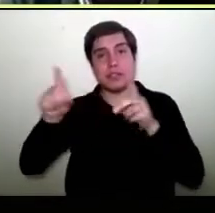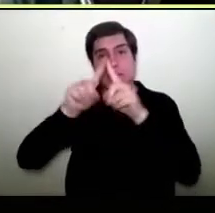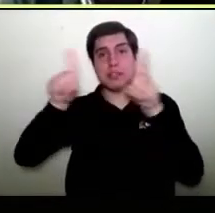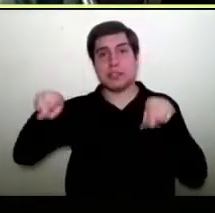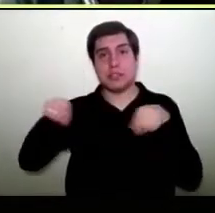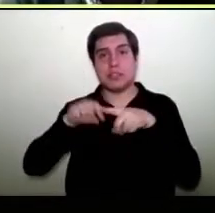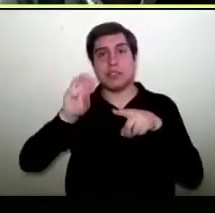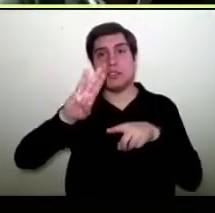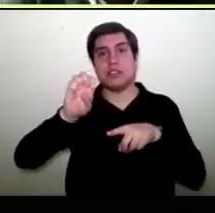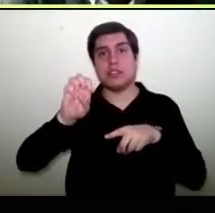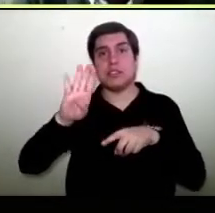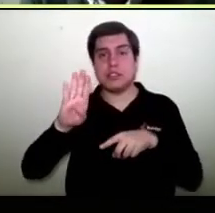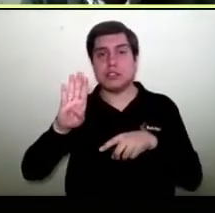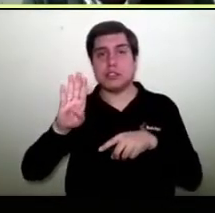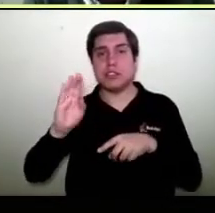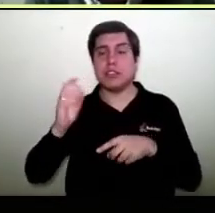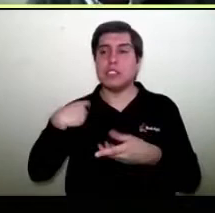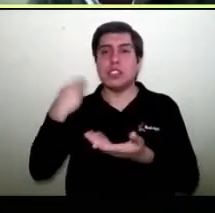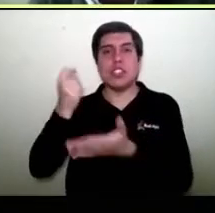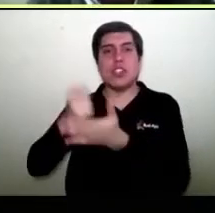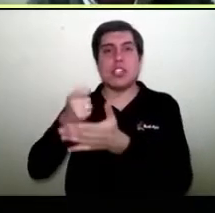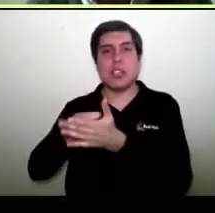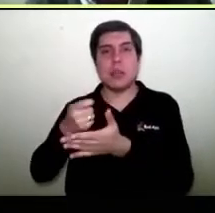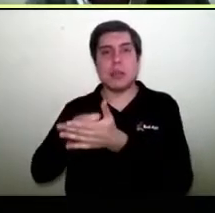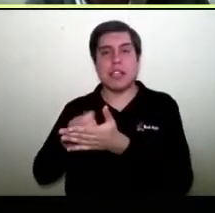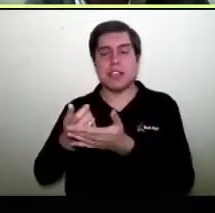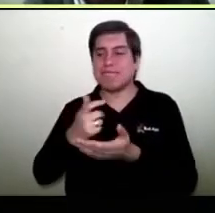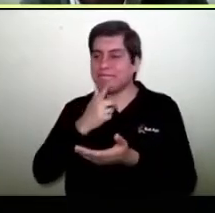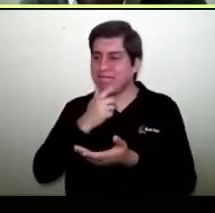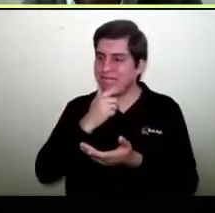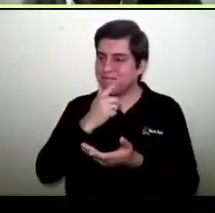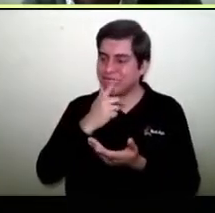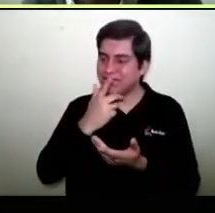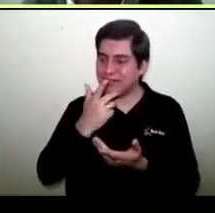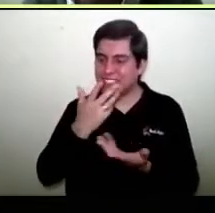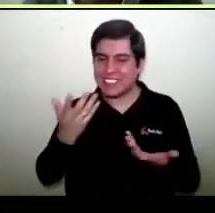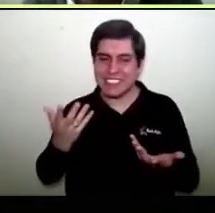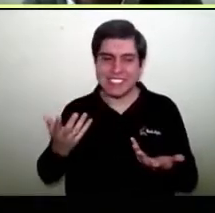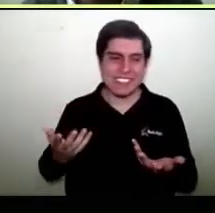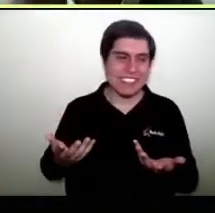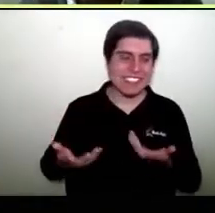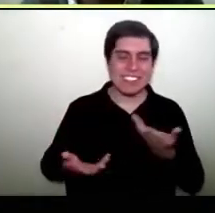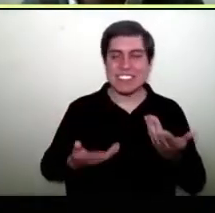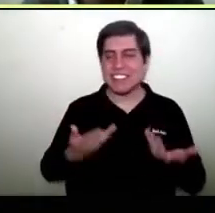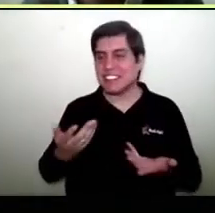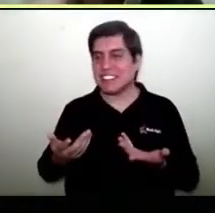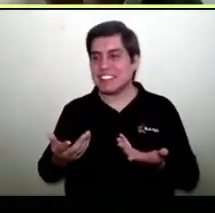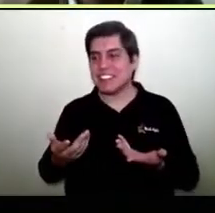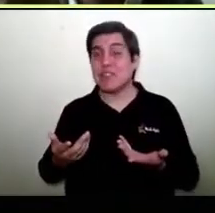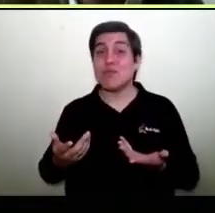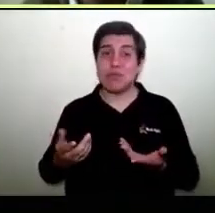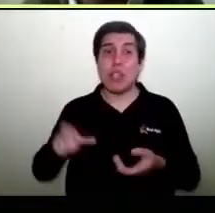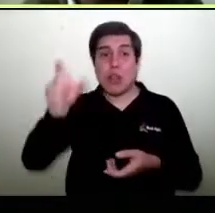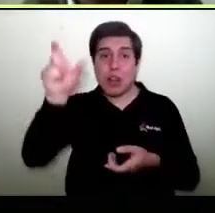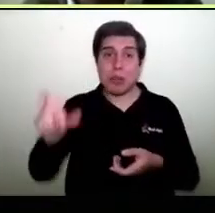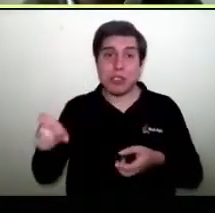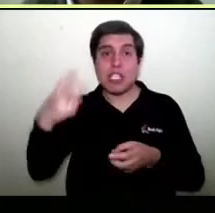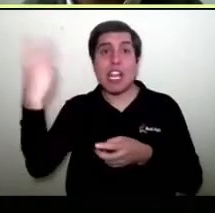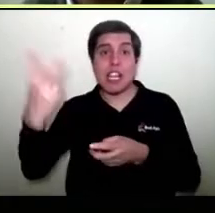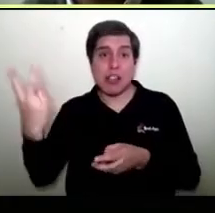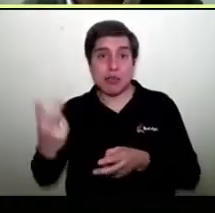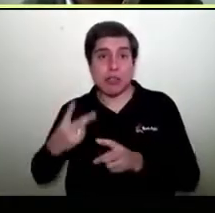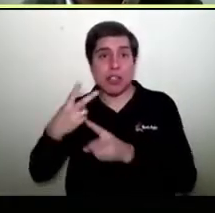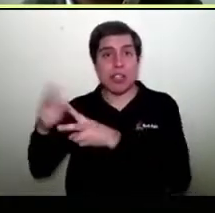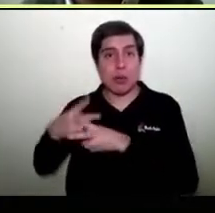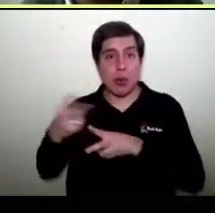un sitio web, me veo en la obligación de tener que crear algo y pagarle a un diseñador, pagar un montón